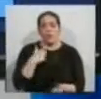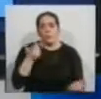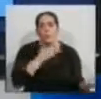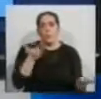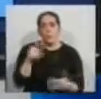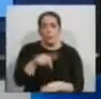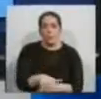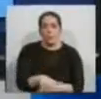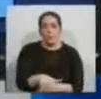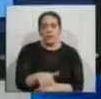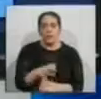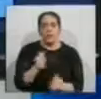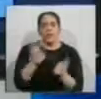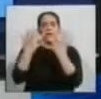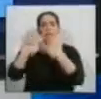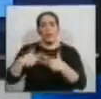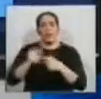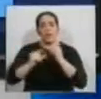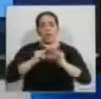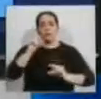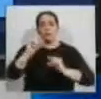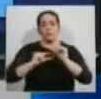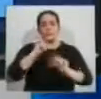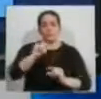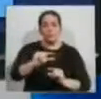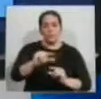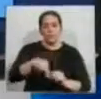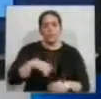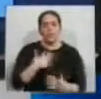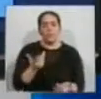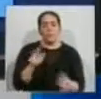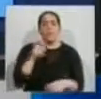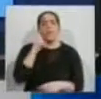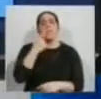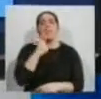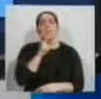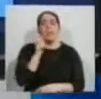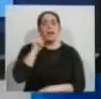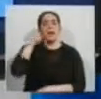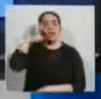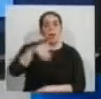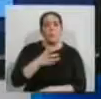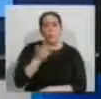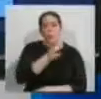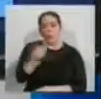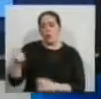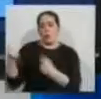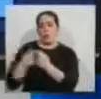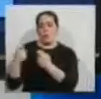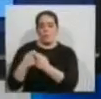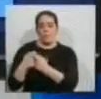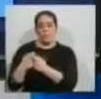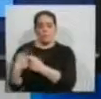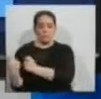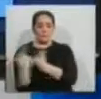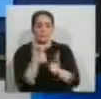medida que avanza la tecnología y que las empresas se fagocitan, porque Instagram compró a otra empresa que le permitió hacer esta